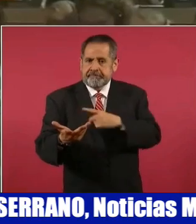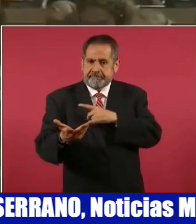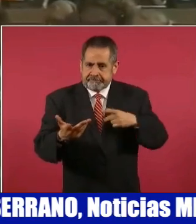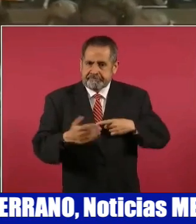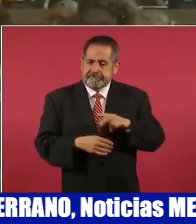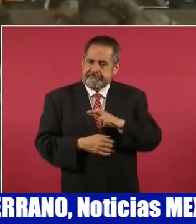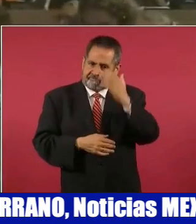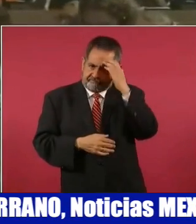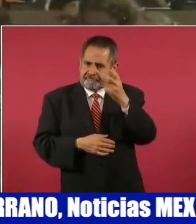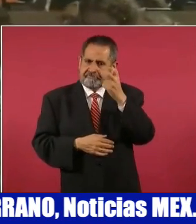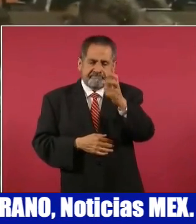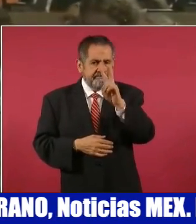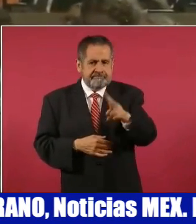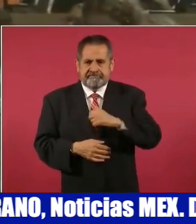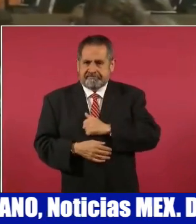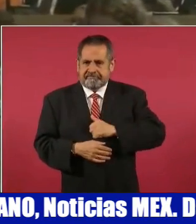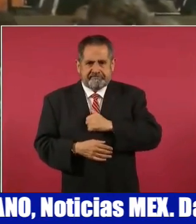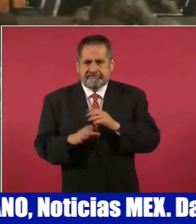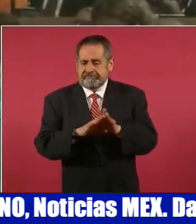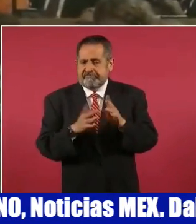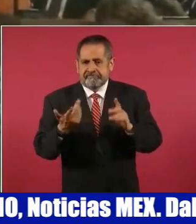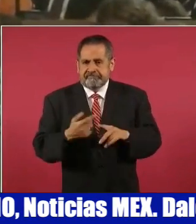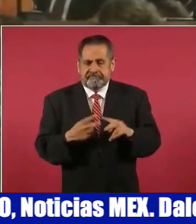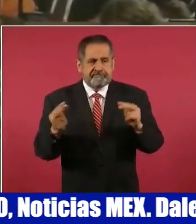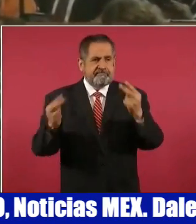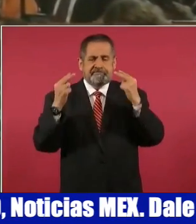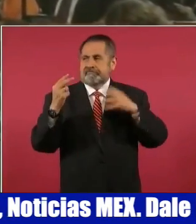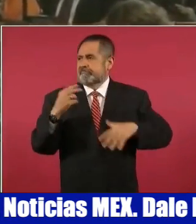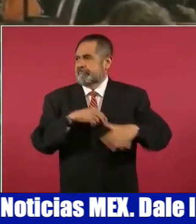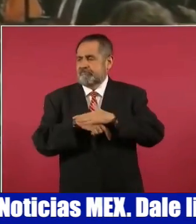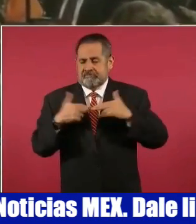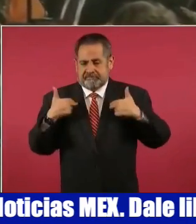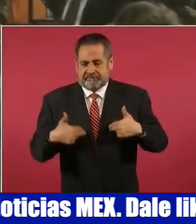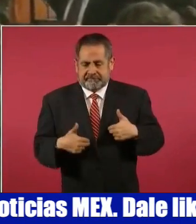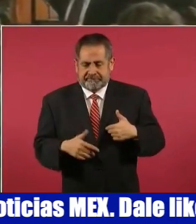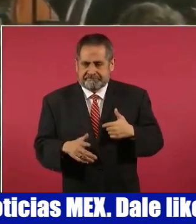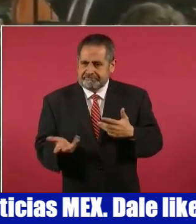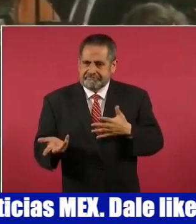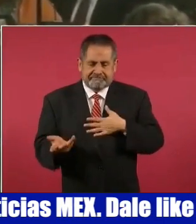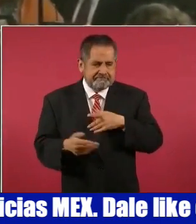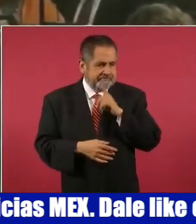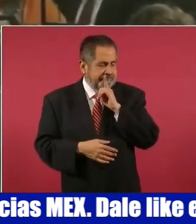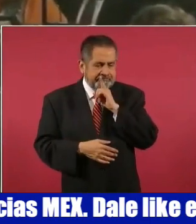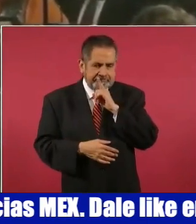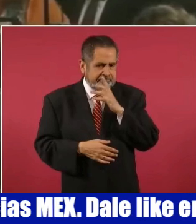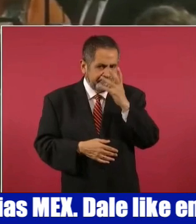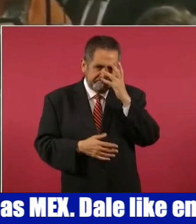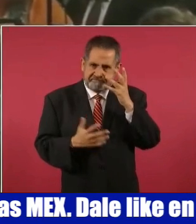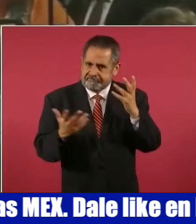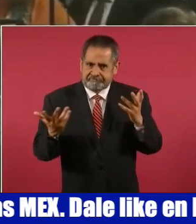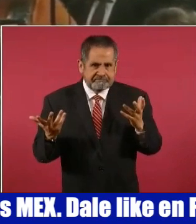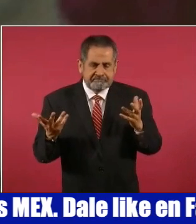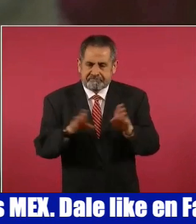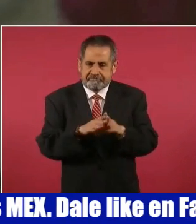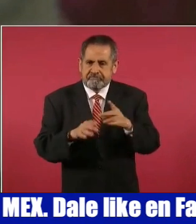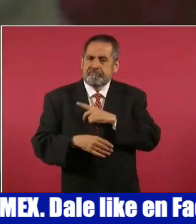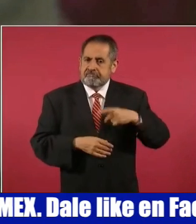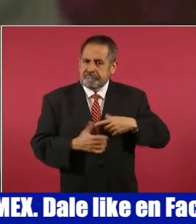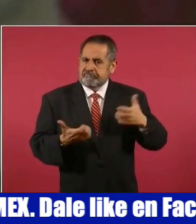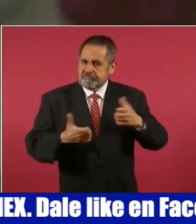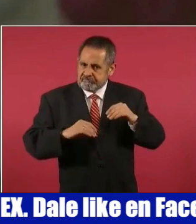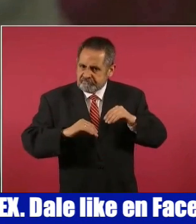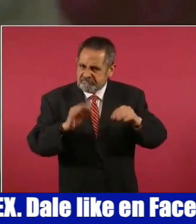desgracia que habla mal de nosotros como humanidad y hacer algo efectivo para